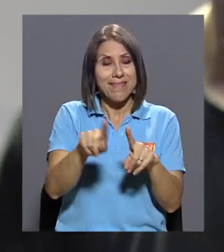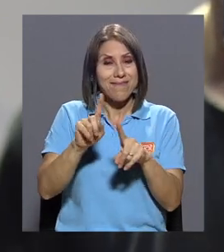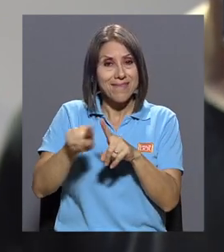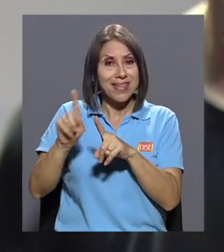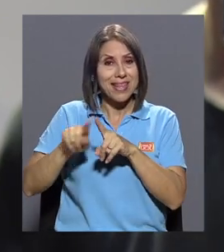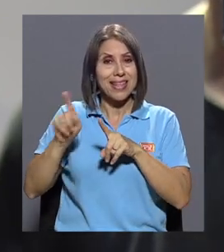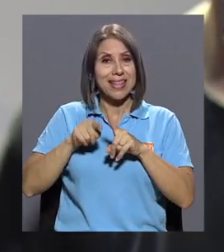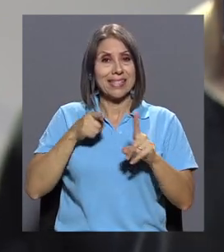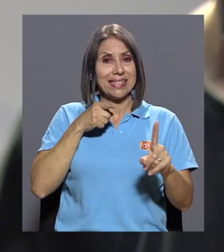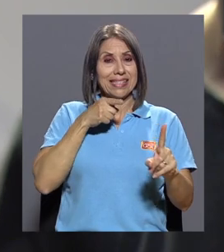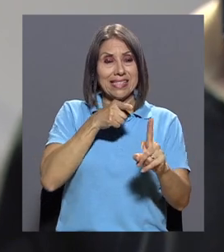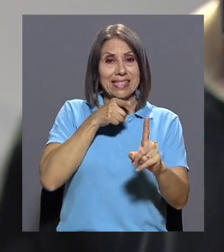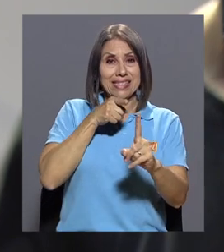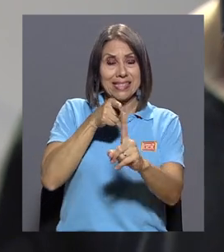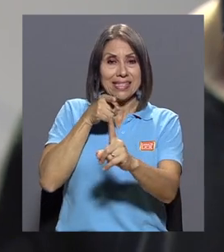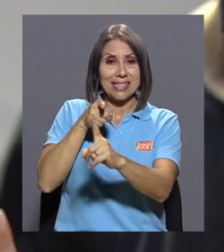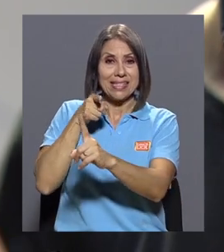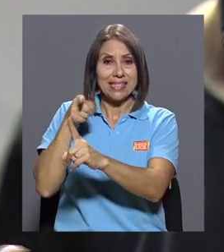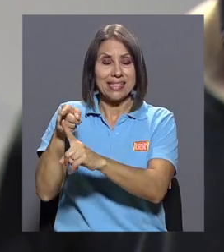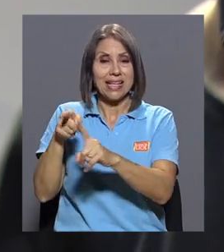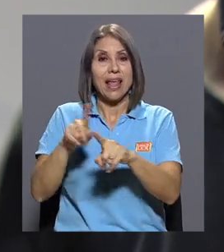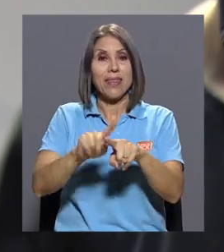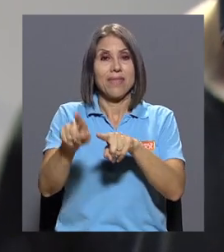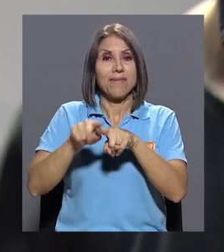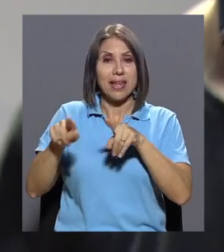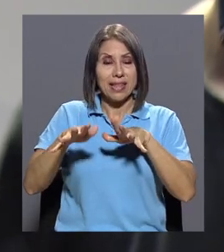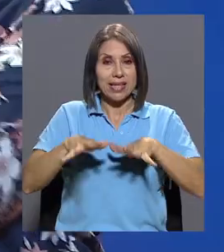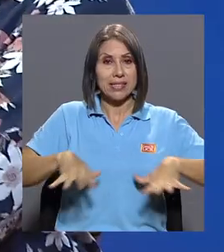y desde diferentes espacios.